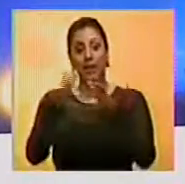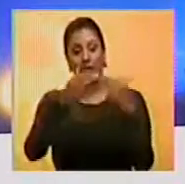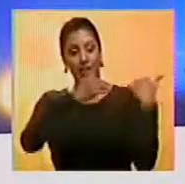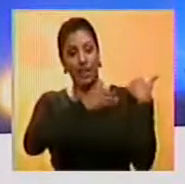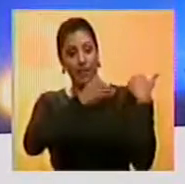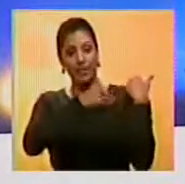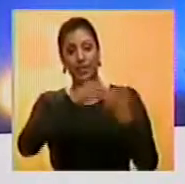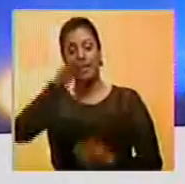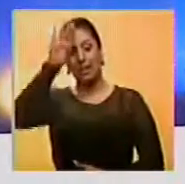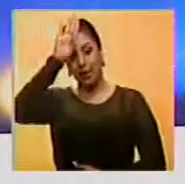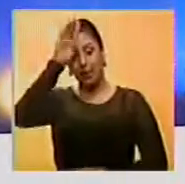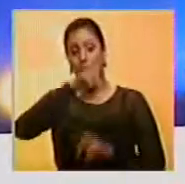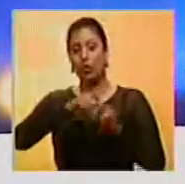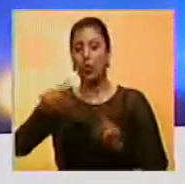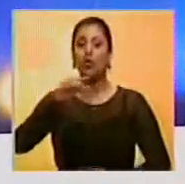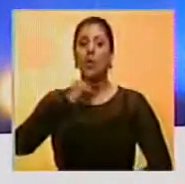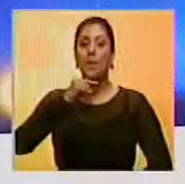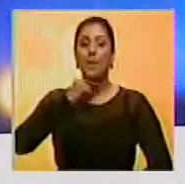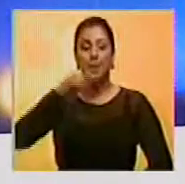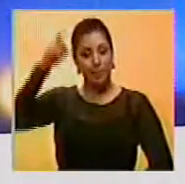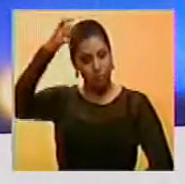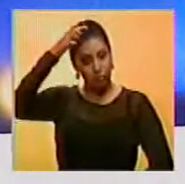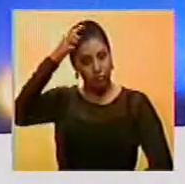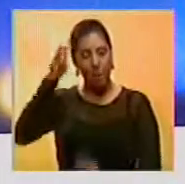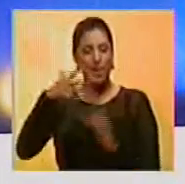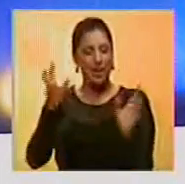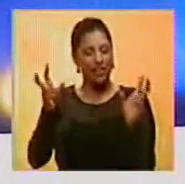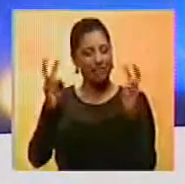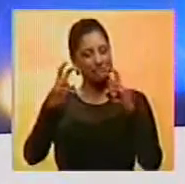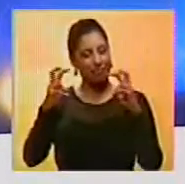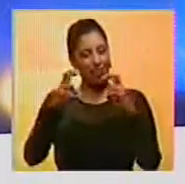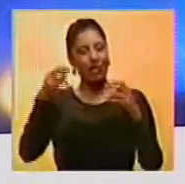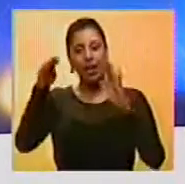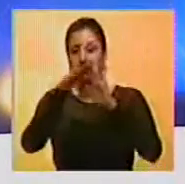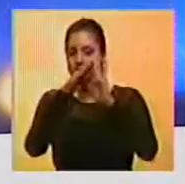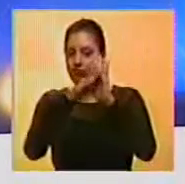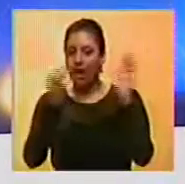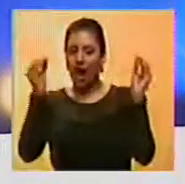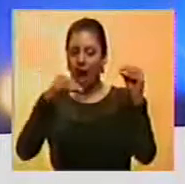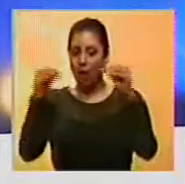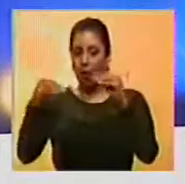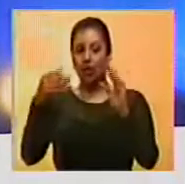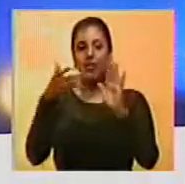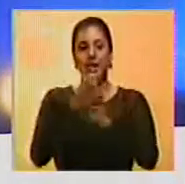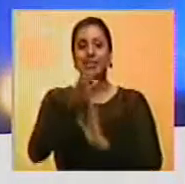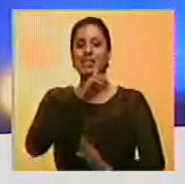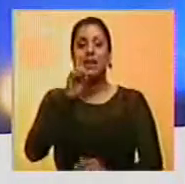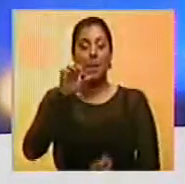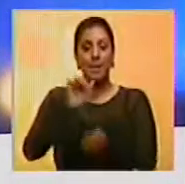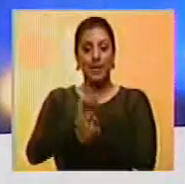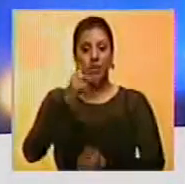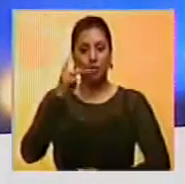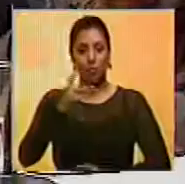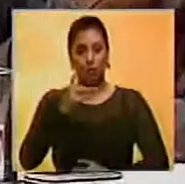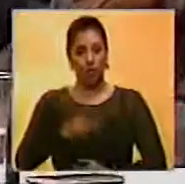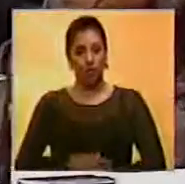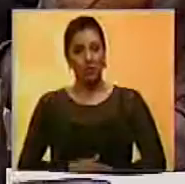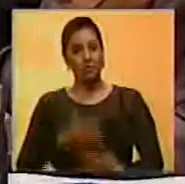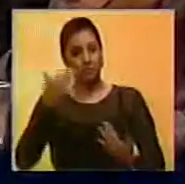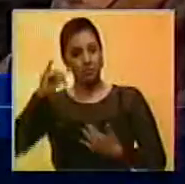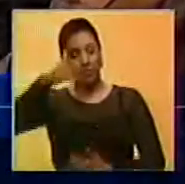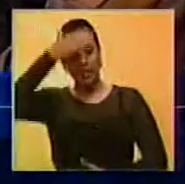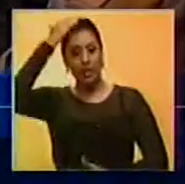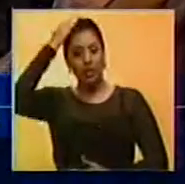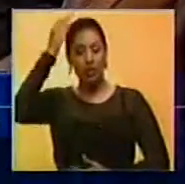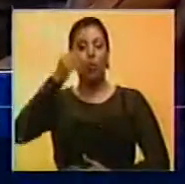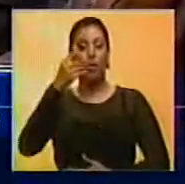María Shelley, y el nuncio apostólico Aldo Giordano, para revisar el cumplimiento de acuerdos y la situación de los denominados presos políticos. Torrealba